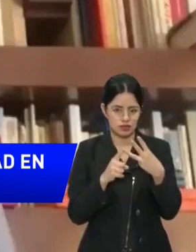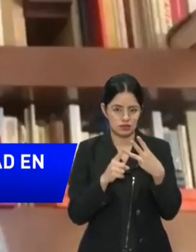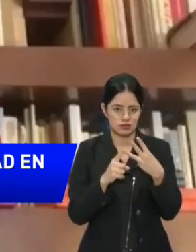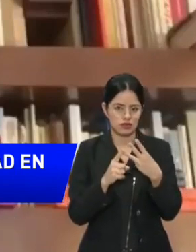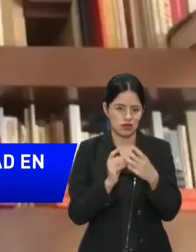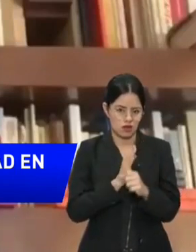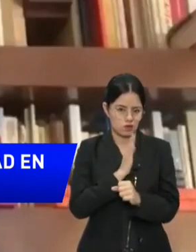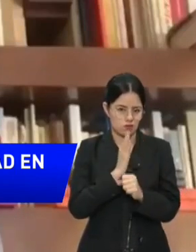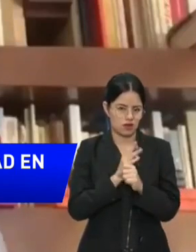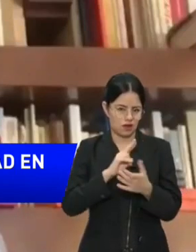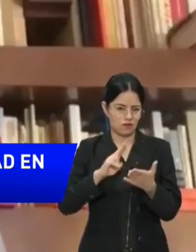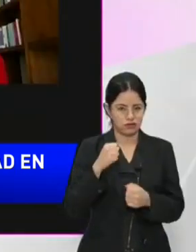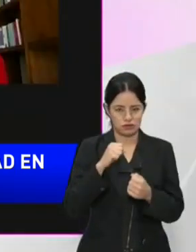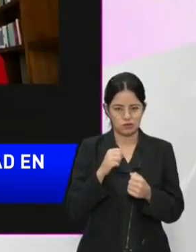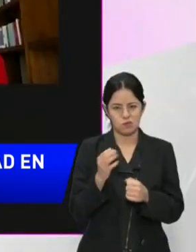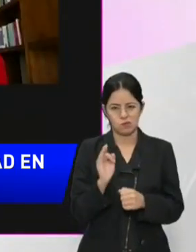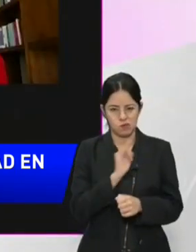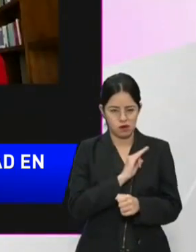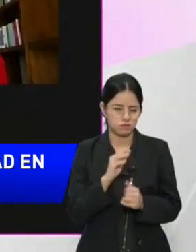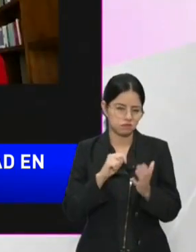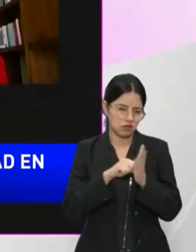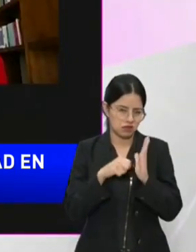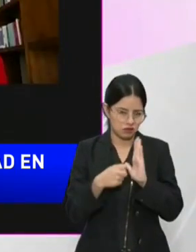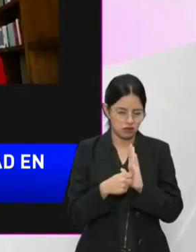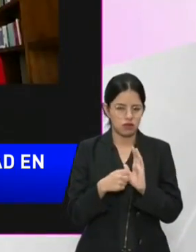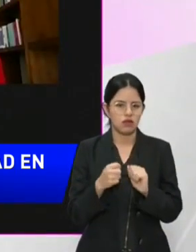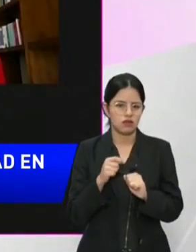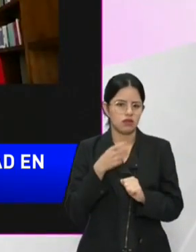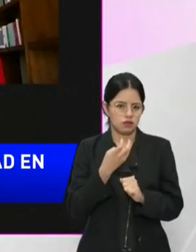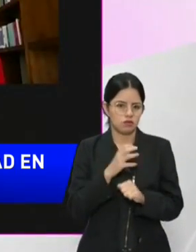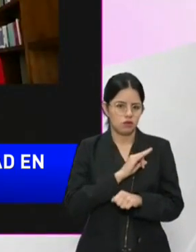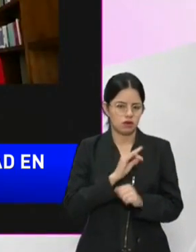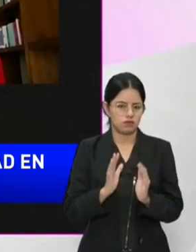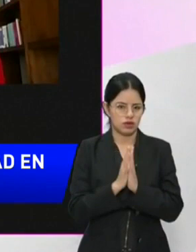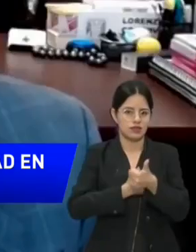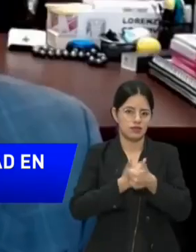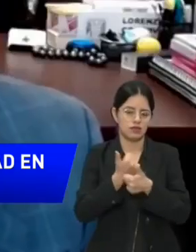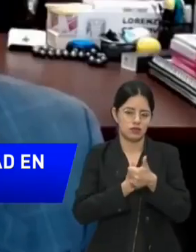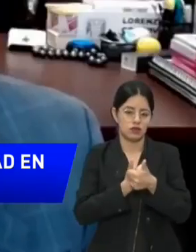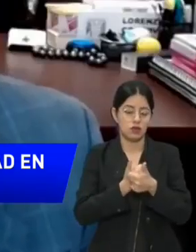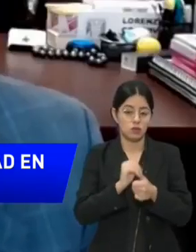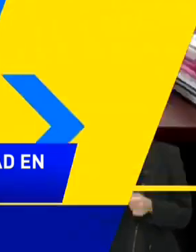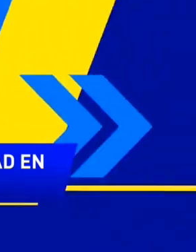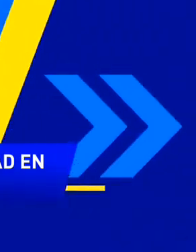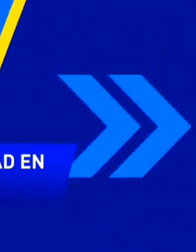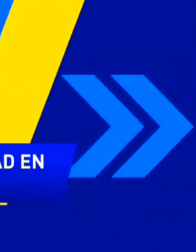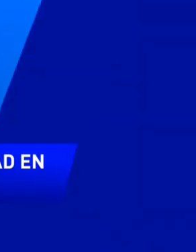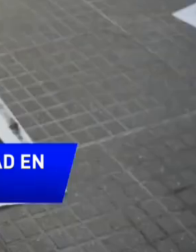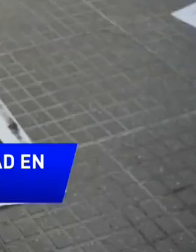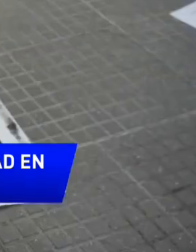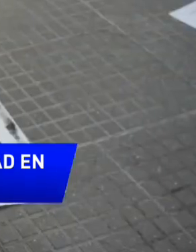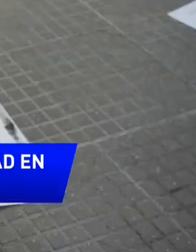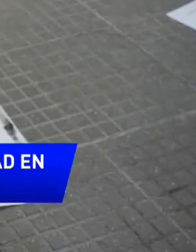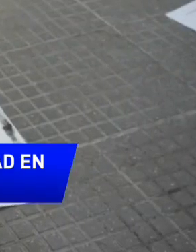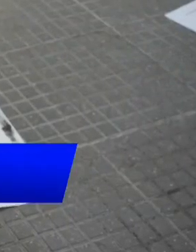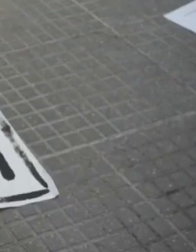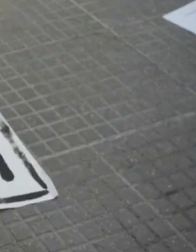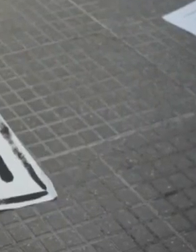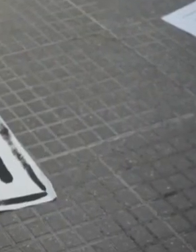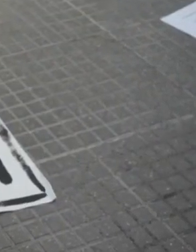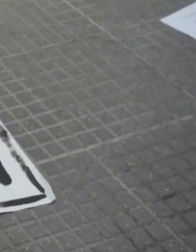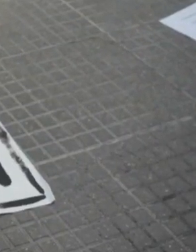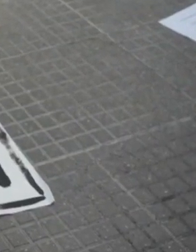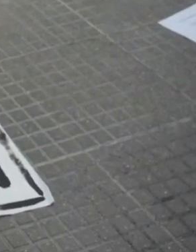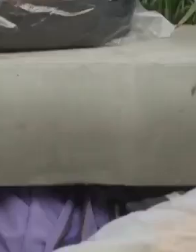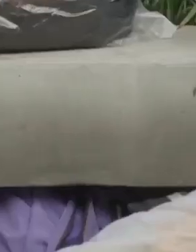la institución para lograr que la paridad y la inclusión sean un rasgo distintivo del proceso electoral en curso. En Argentina, luego que la